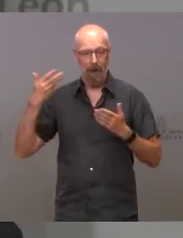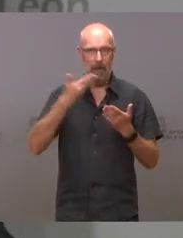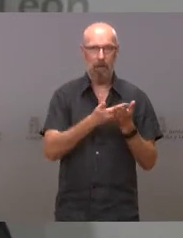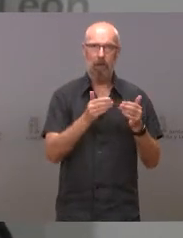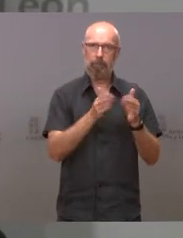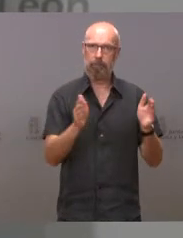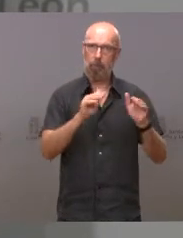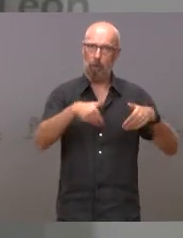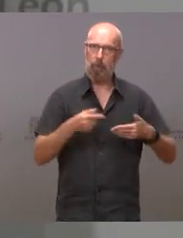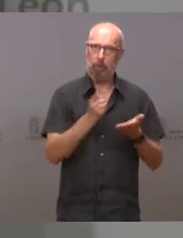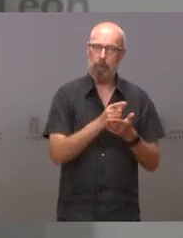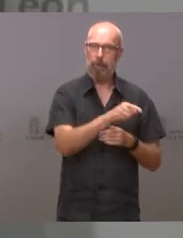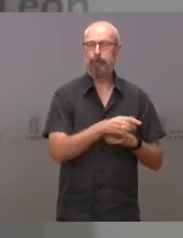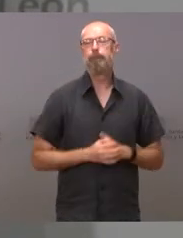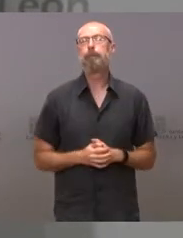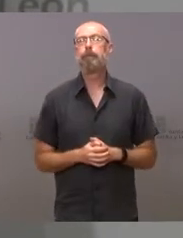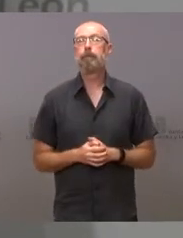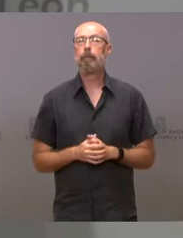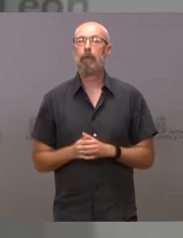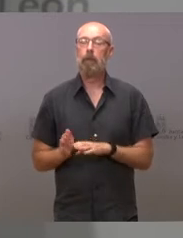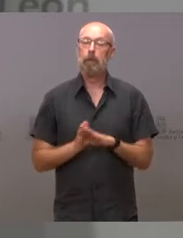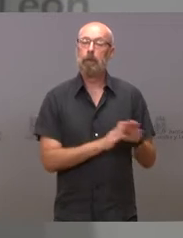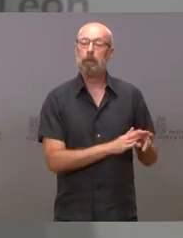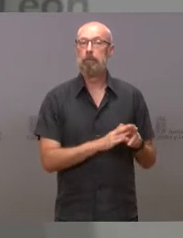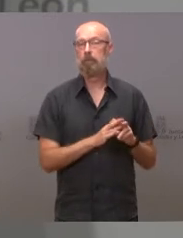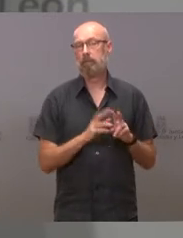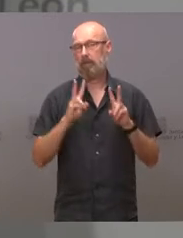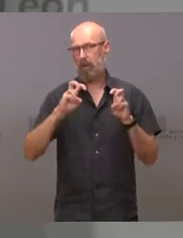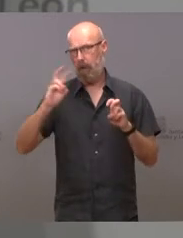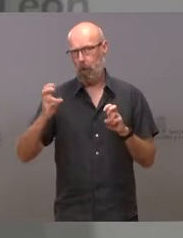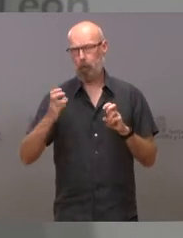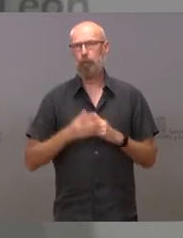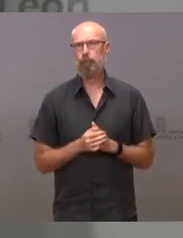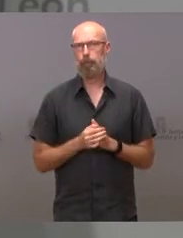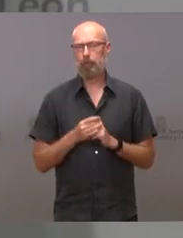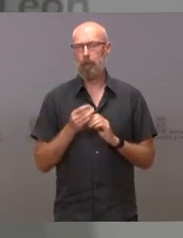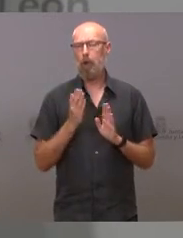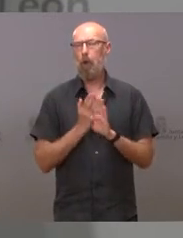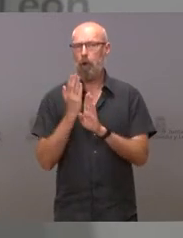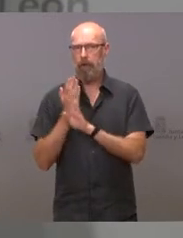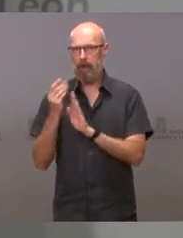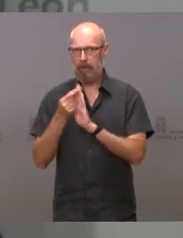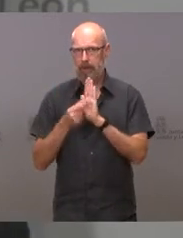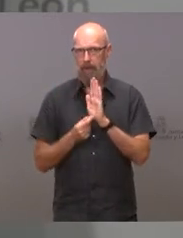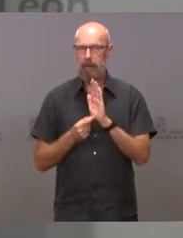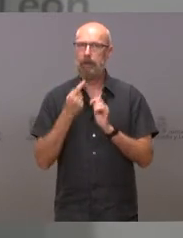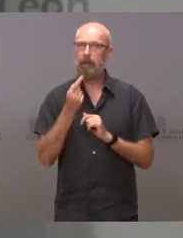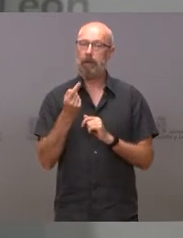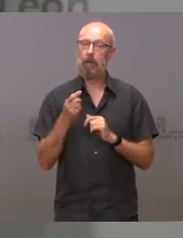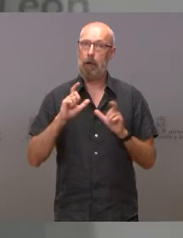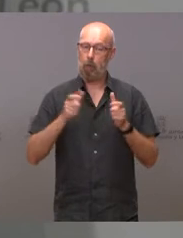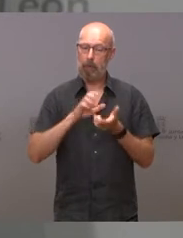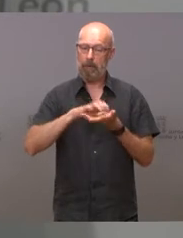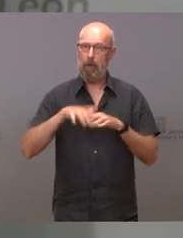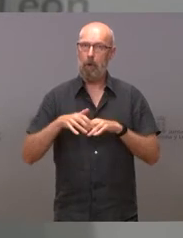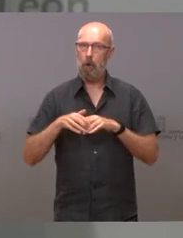Fuera de estos asuntos del orden del día, queremos comunicarles que la Junta ha activado la comisión